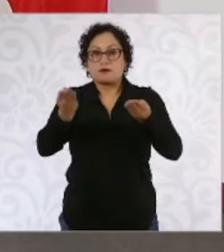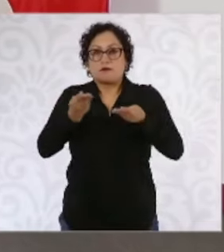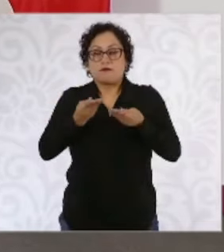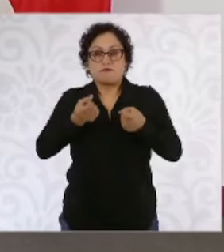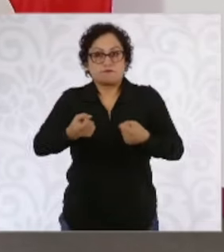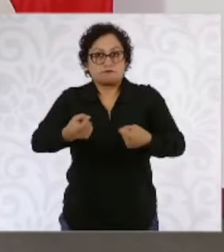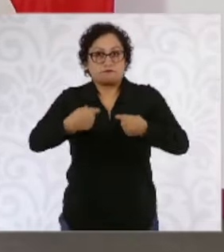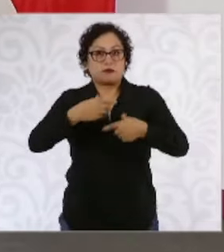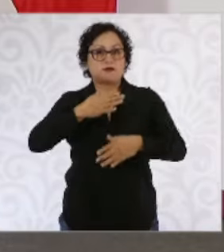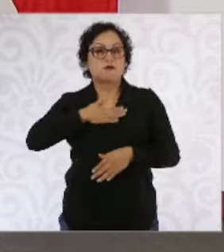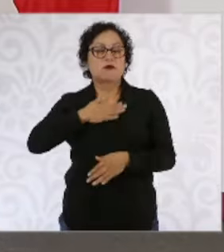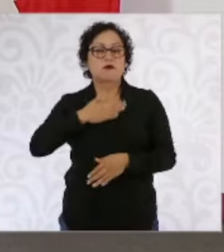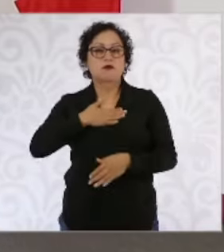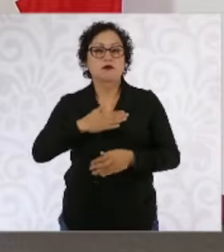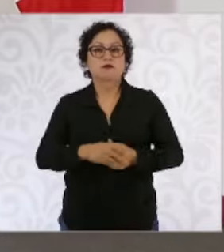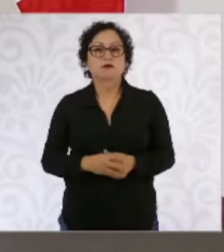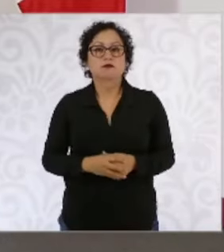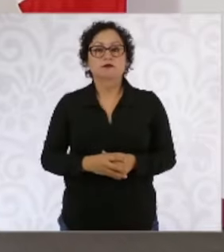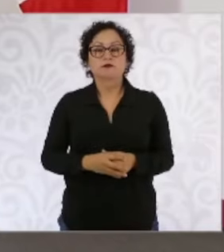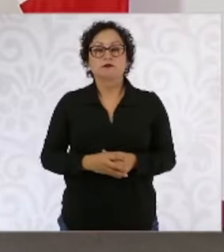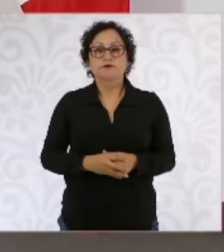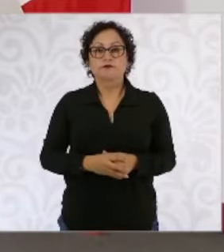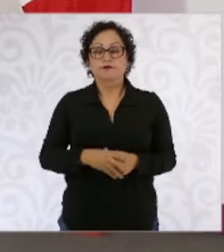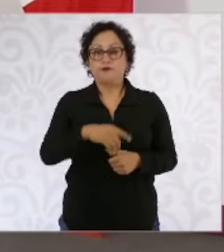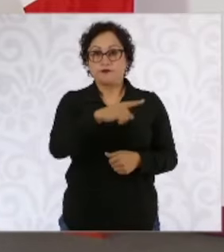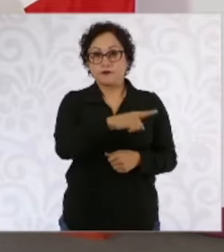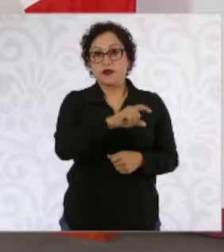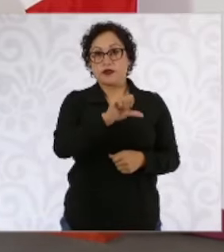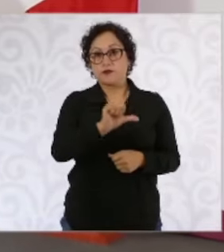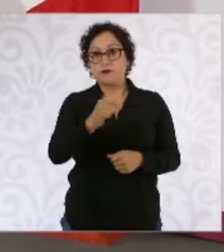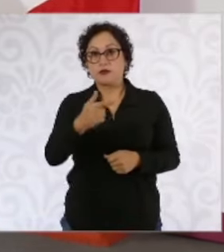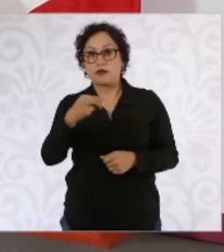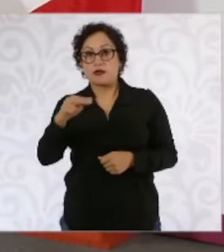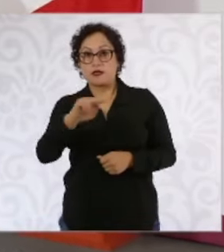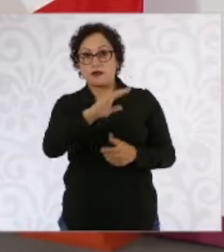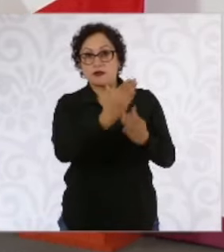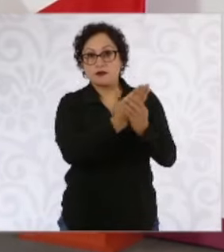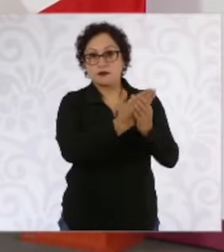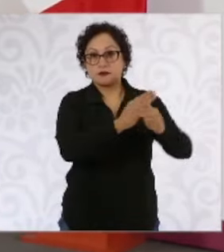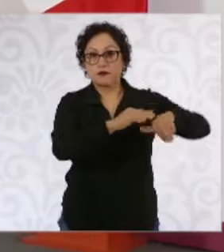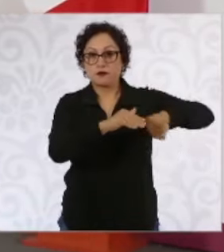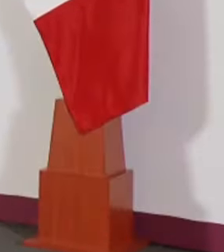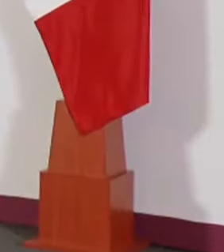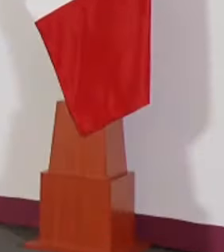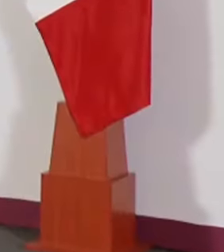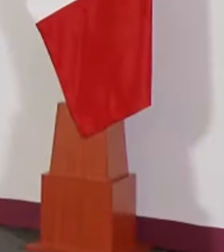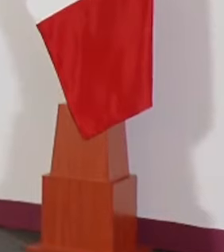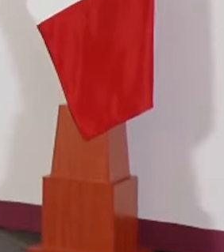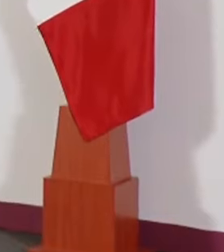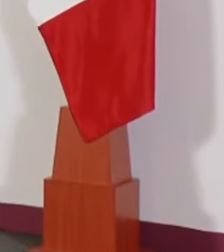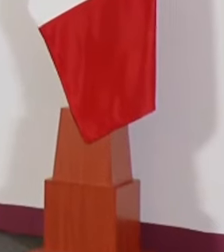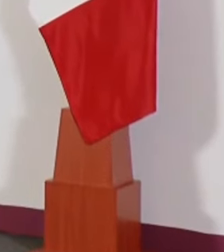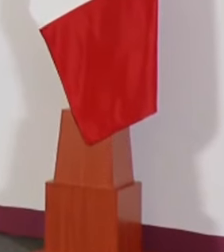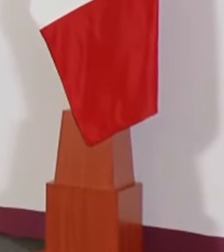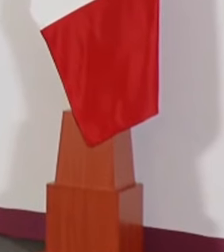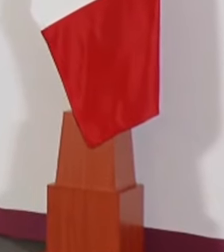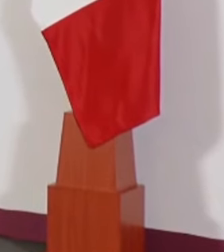Hay un… ahí en el Archivo General de la Nación hay una investigación